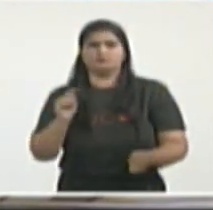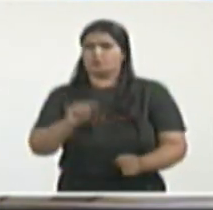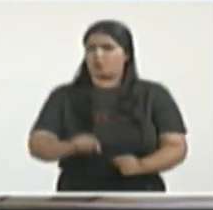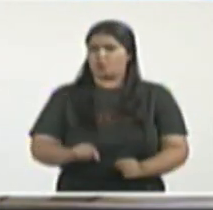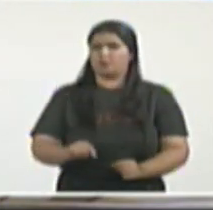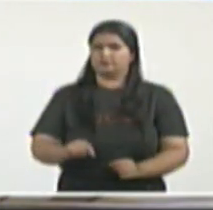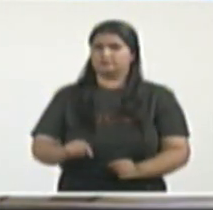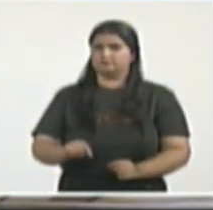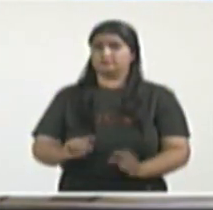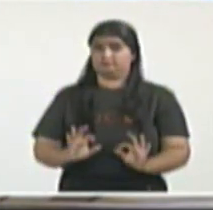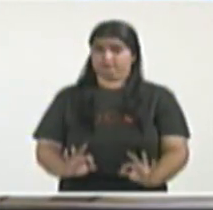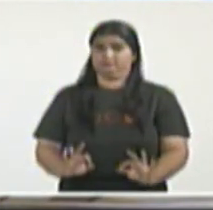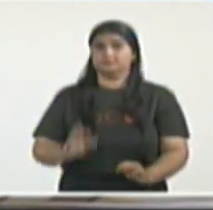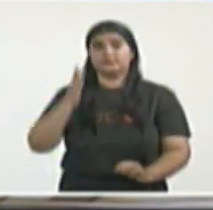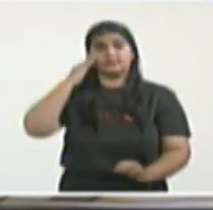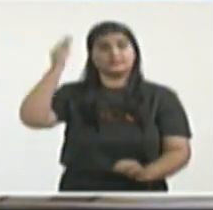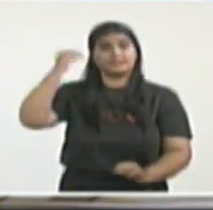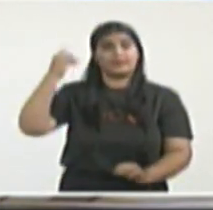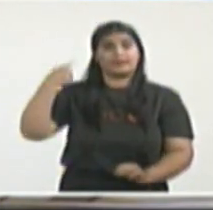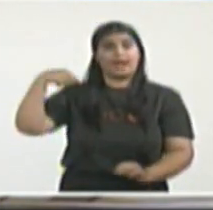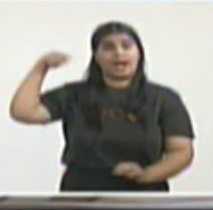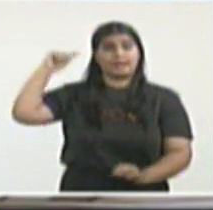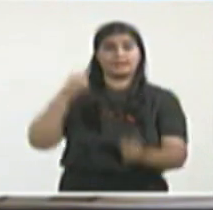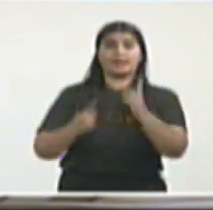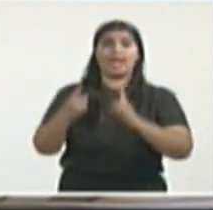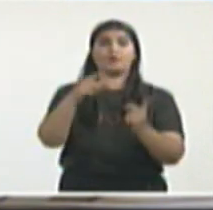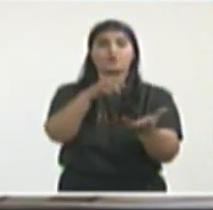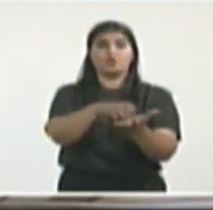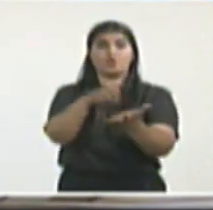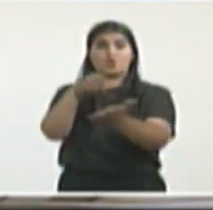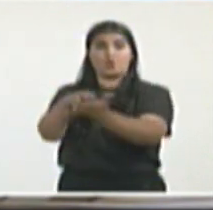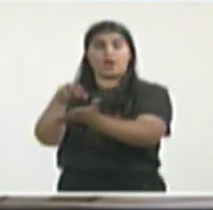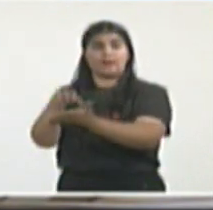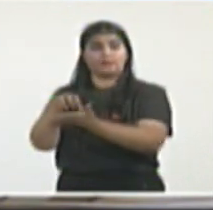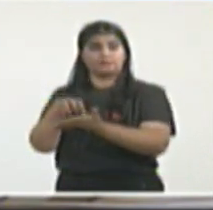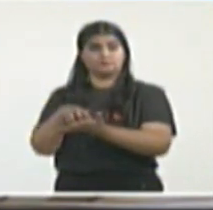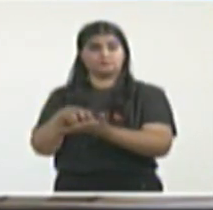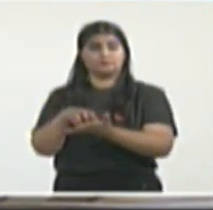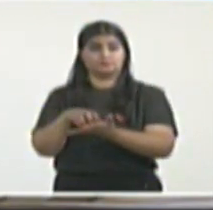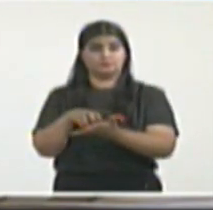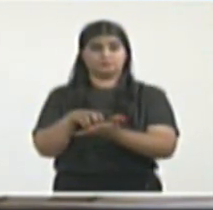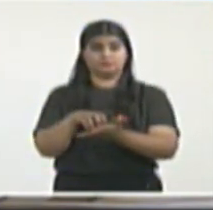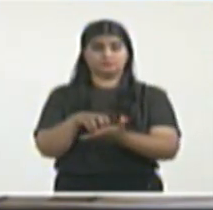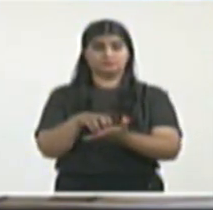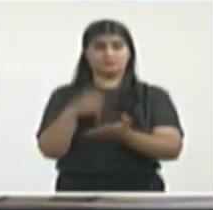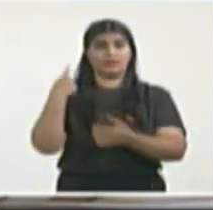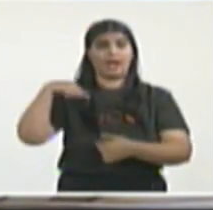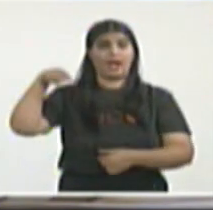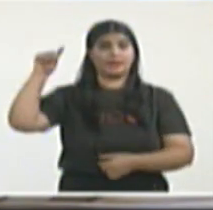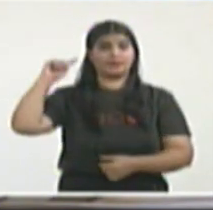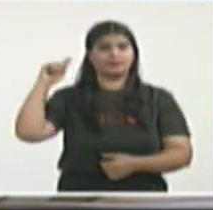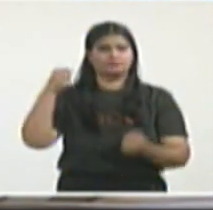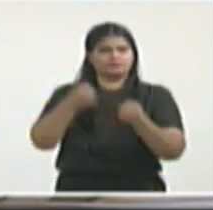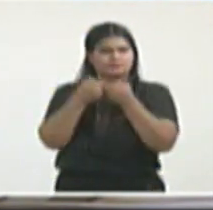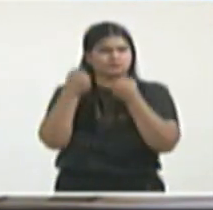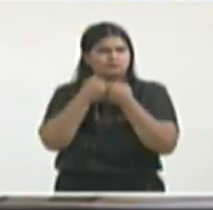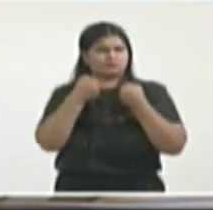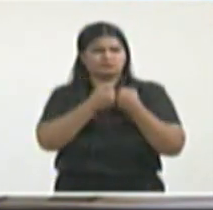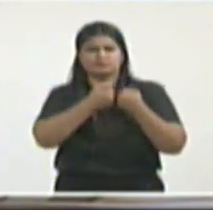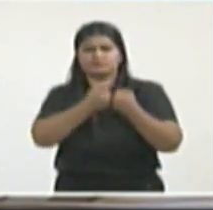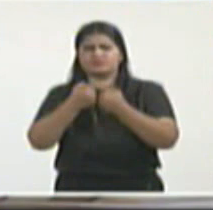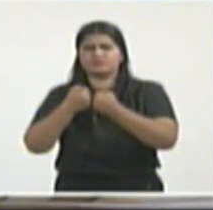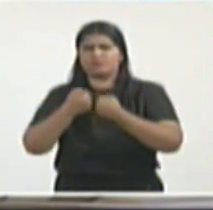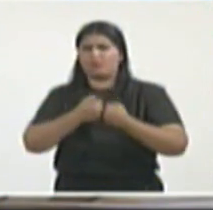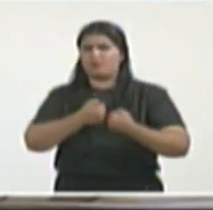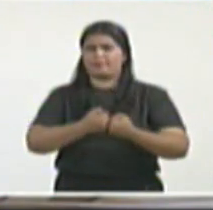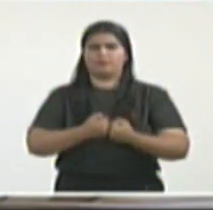de violencia en los disturbios que se produjeron ayer. Pero no fue el estallido social por el que el